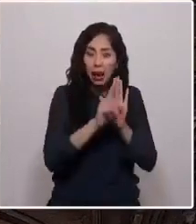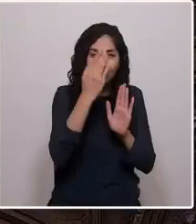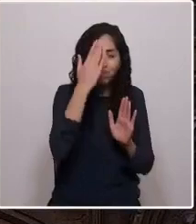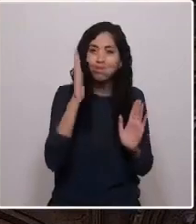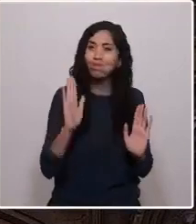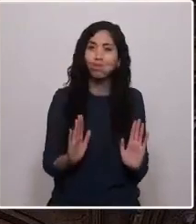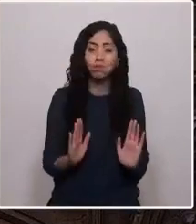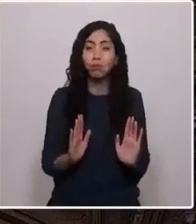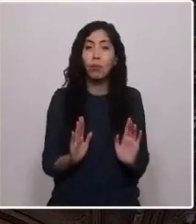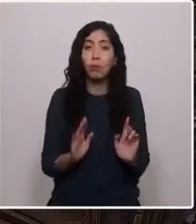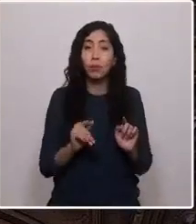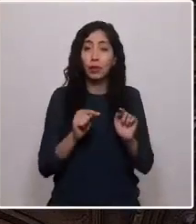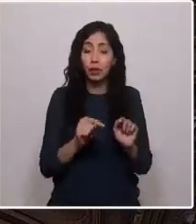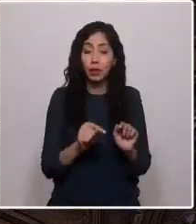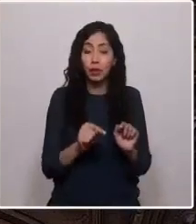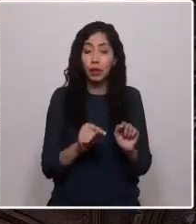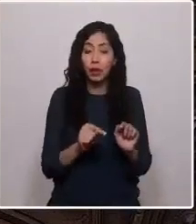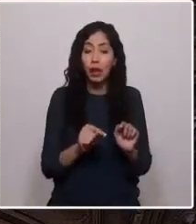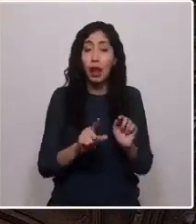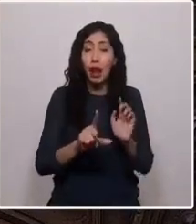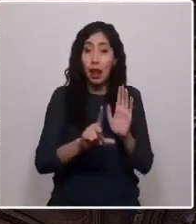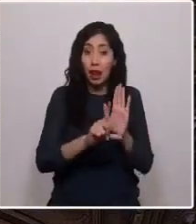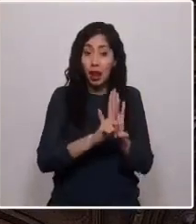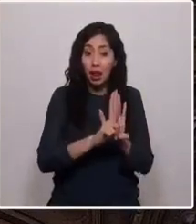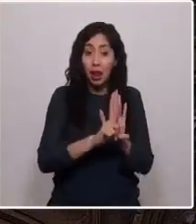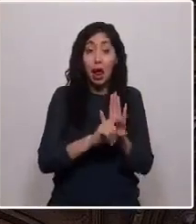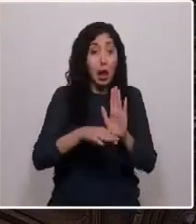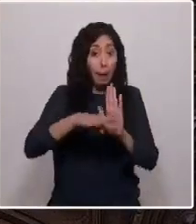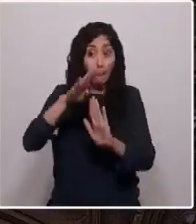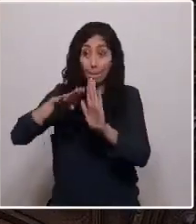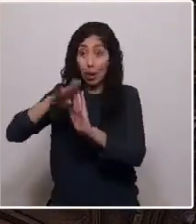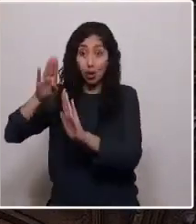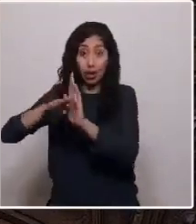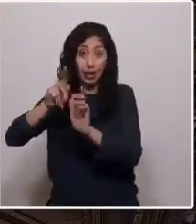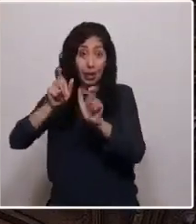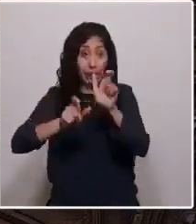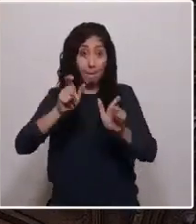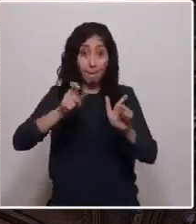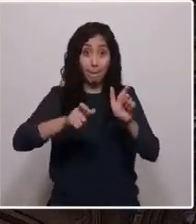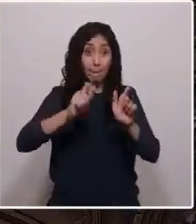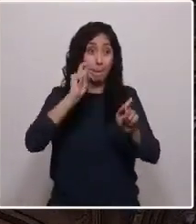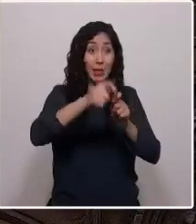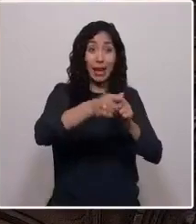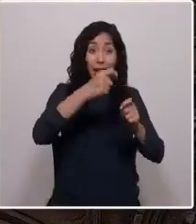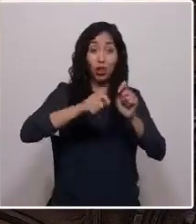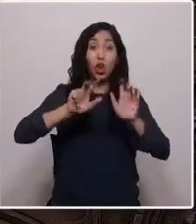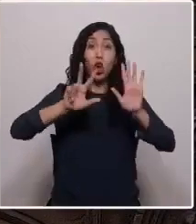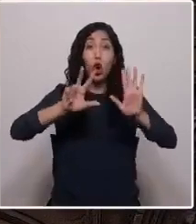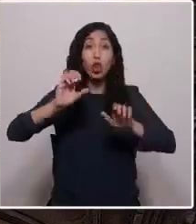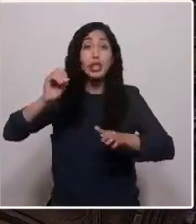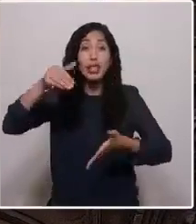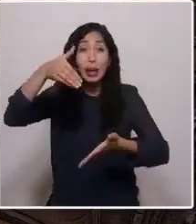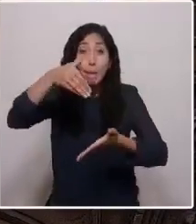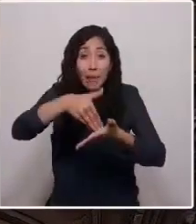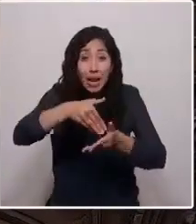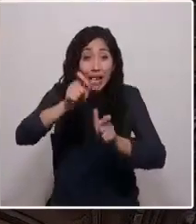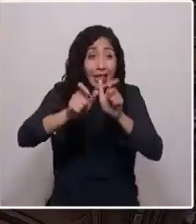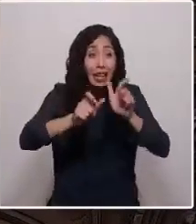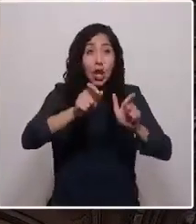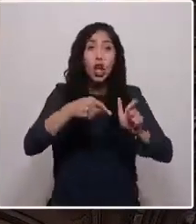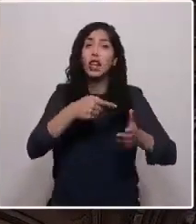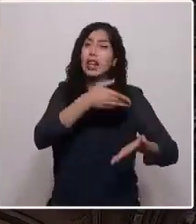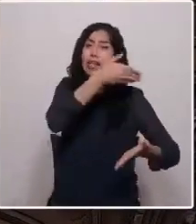de hecho y de derecho. La gran mayoría de los pescadores artesanales, 80.000 pescadores artesanales, hemos rechazado esta ley